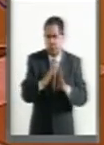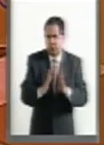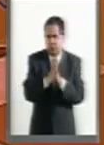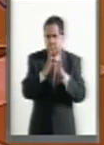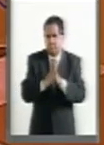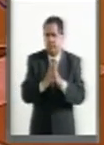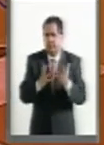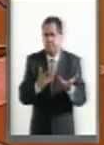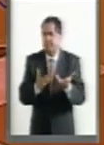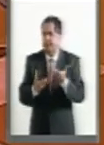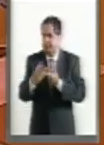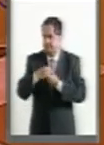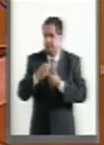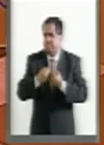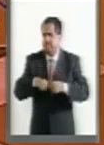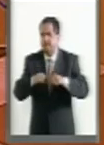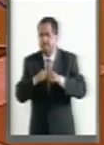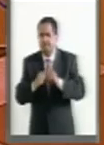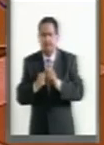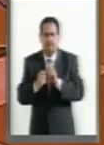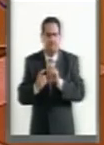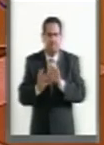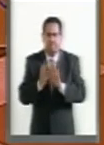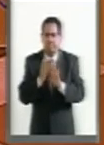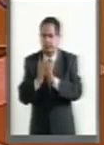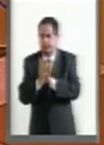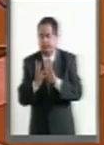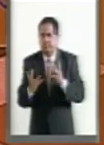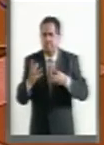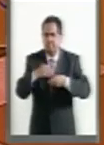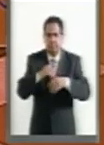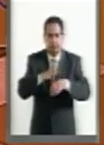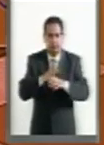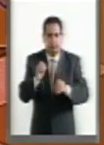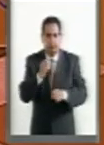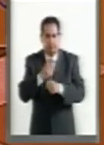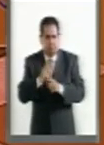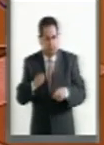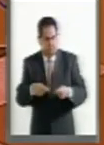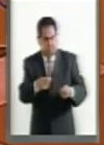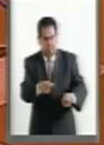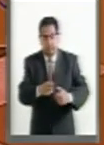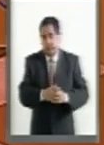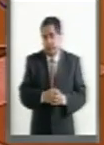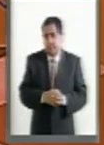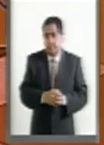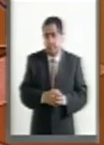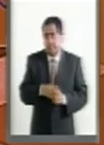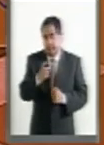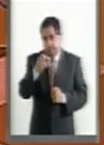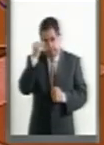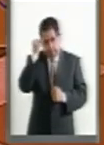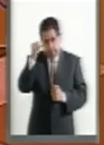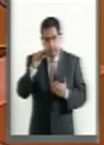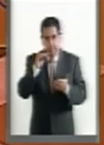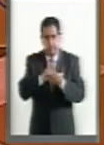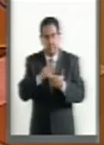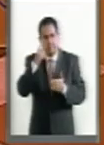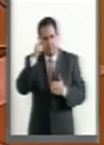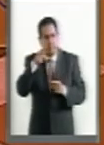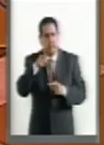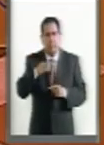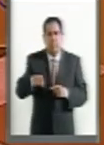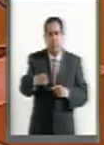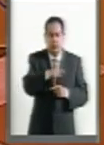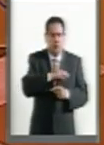sociedad y aprovechen las oportunidades. En esta edición, permite darle voz en